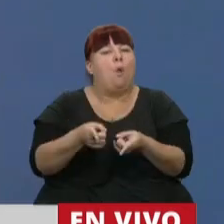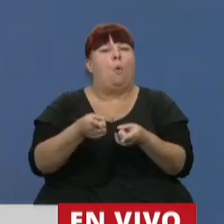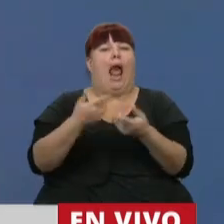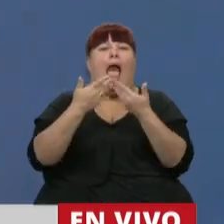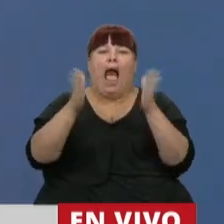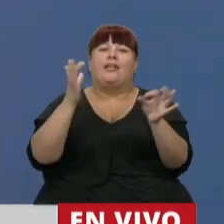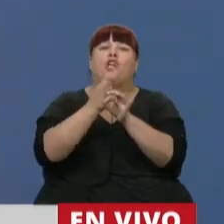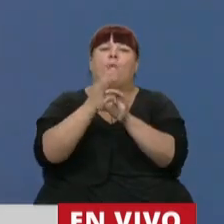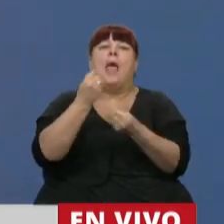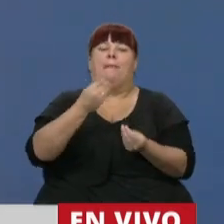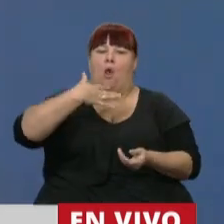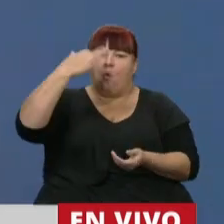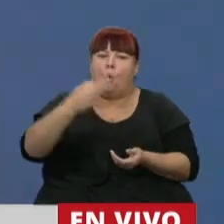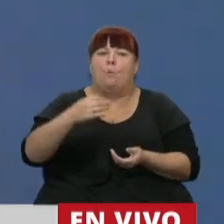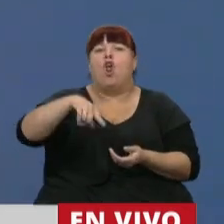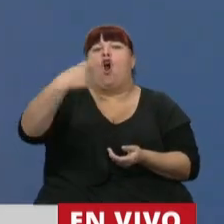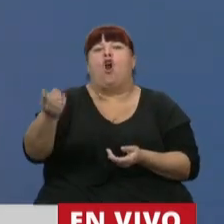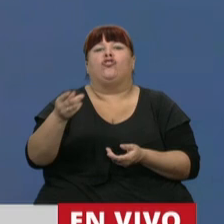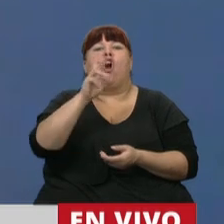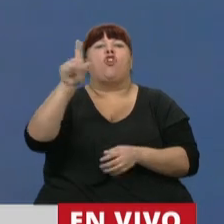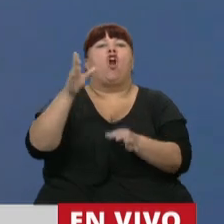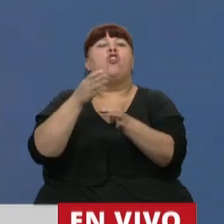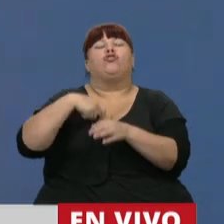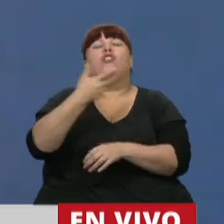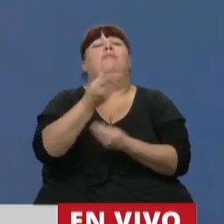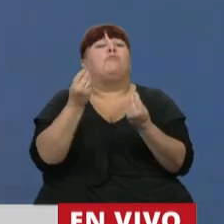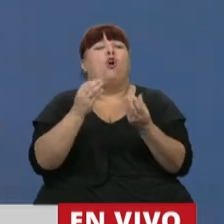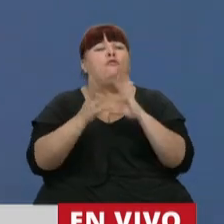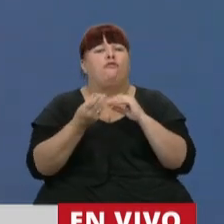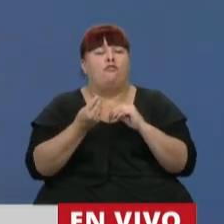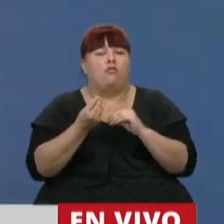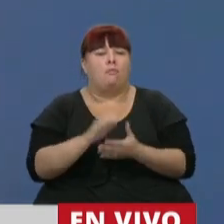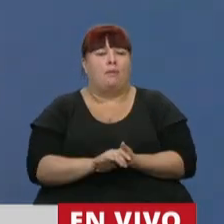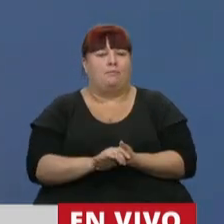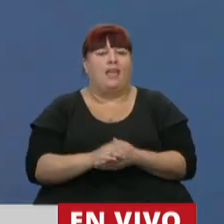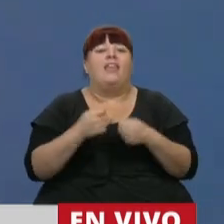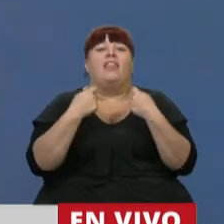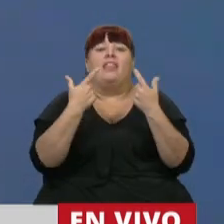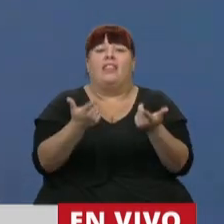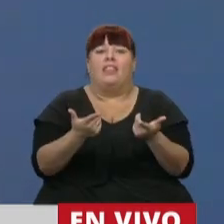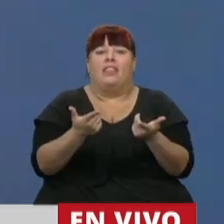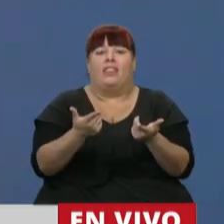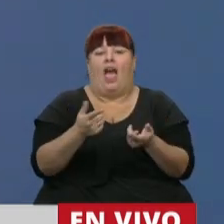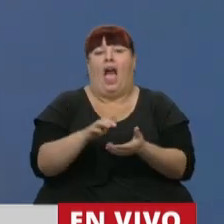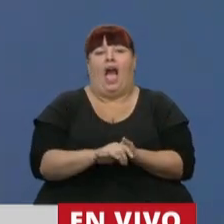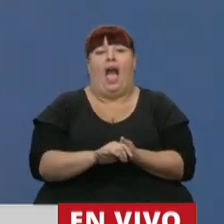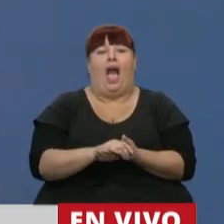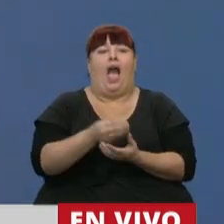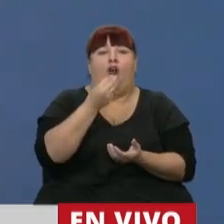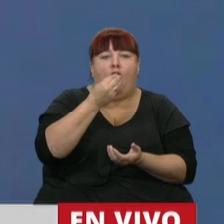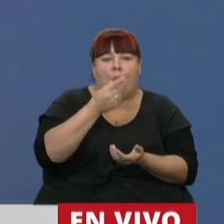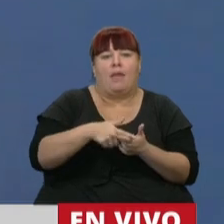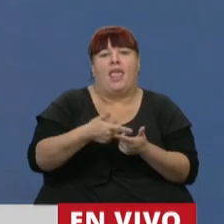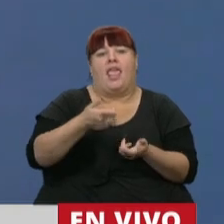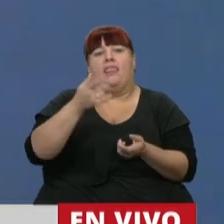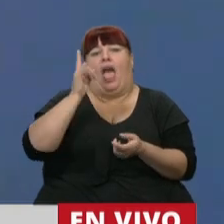abran las escuelas para cumplir con otro rol social como lo es, por ejemplo, el dar una copa de leche